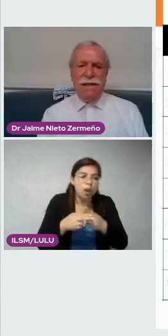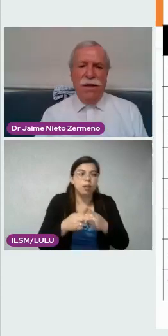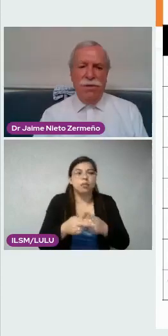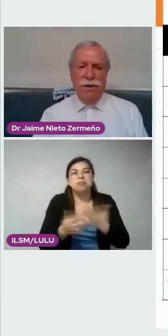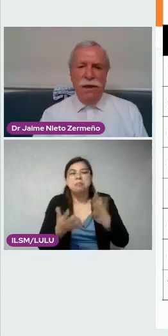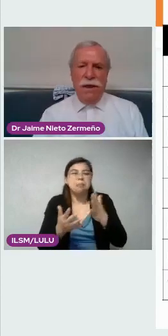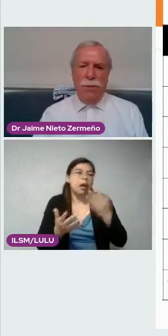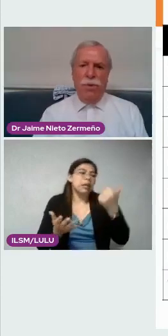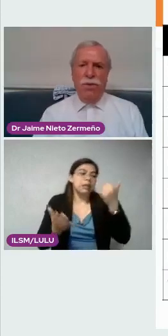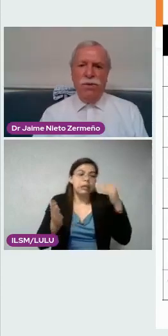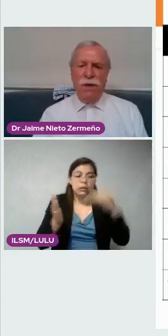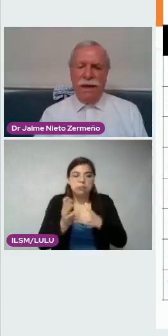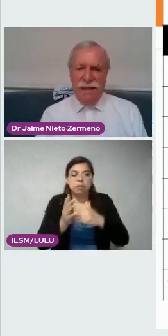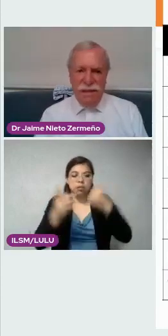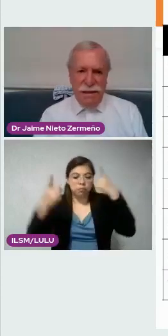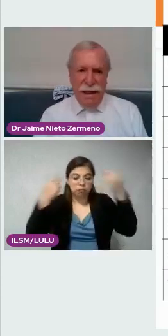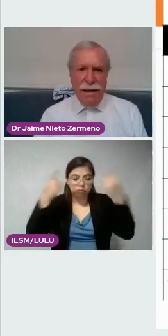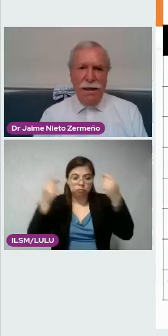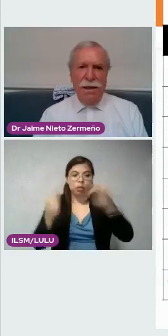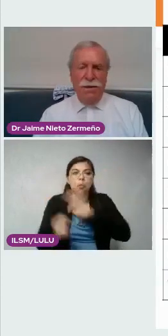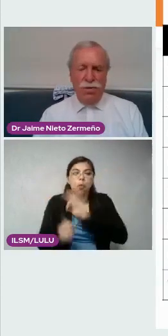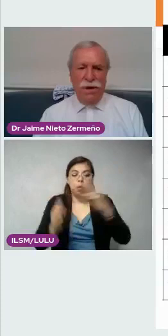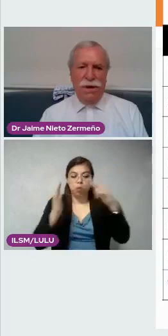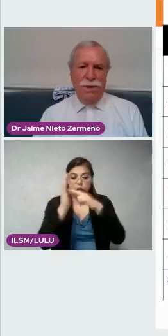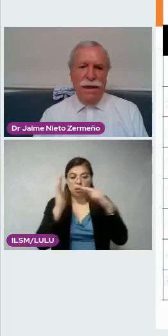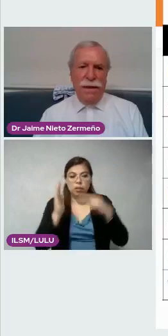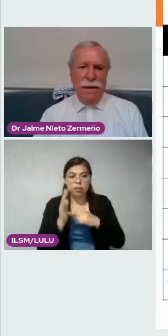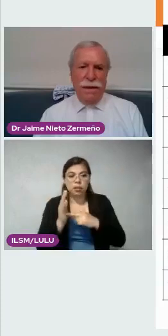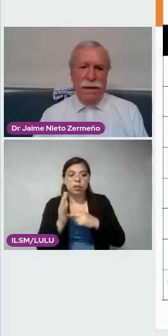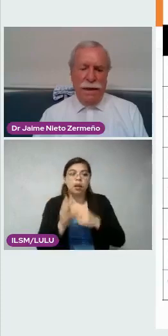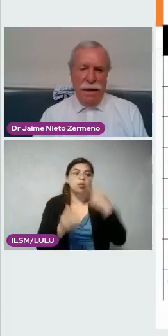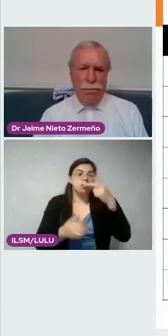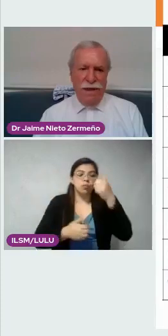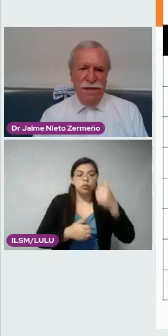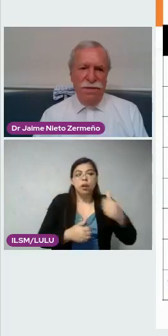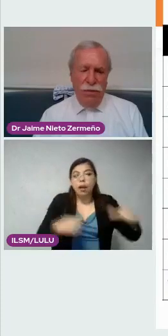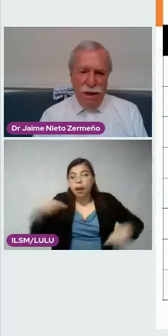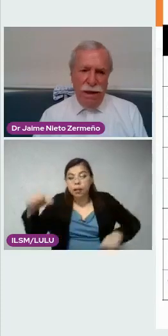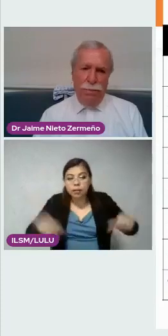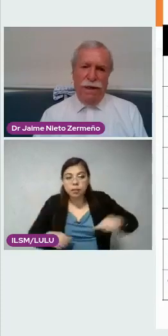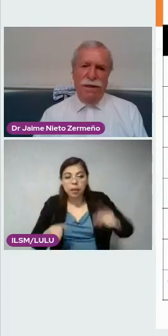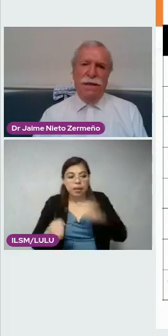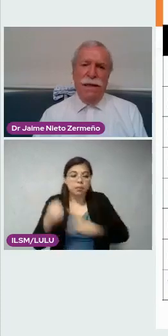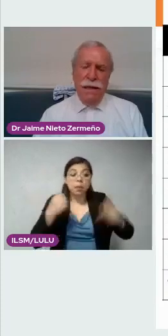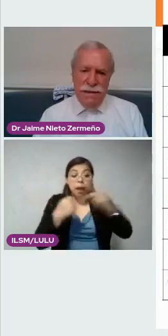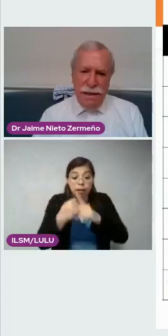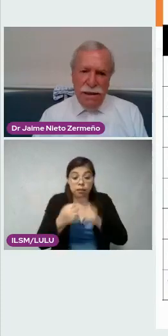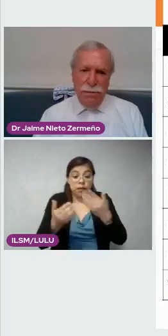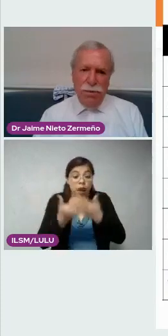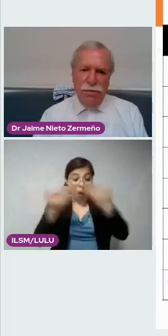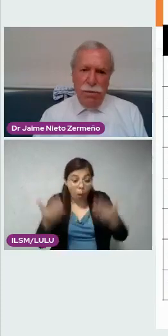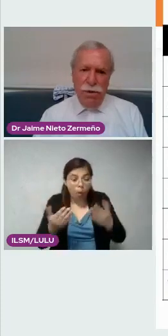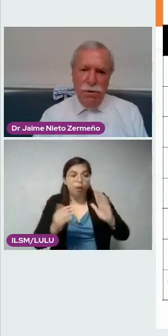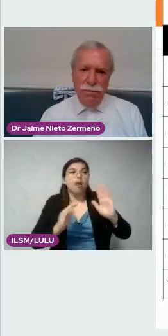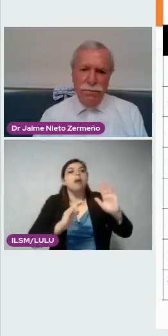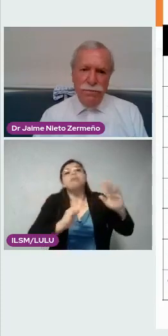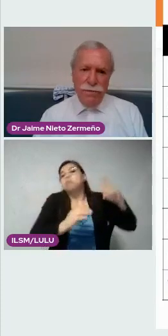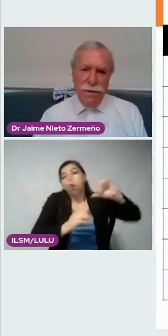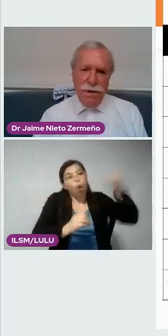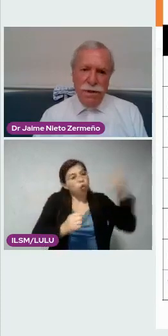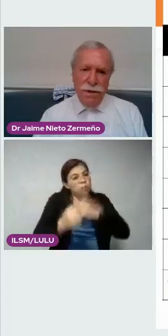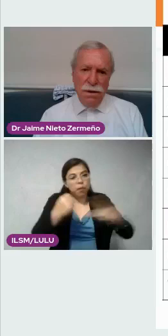,000 egresados que podemos registrar su actividad en el país y fuera del país. El siguiente, por favor.